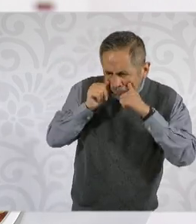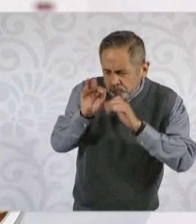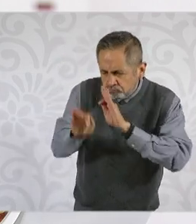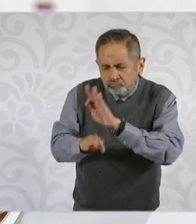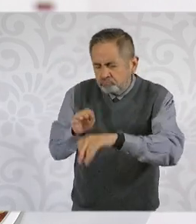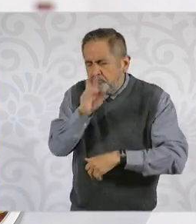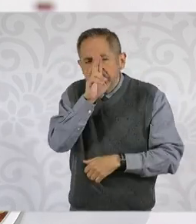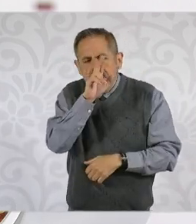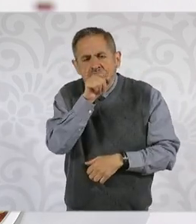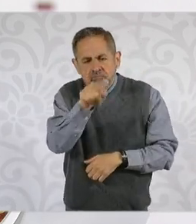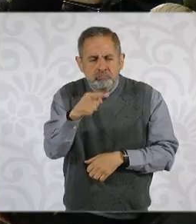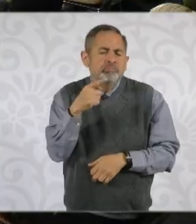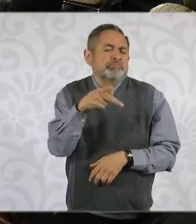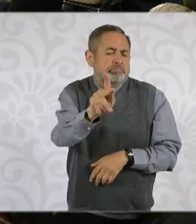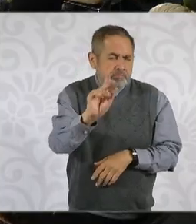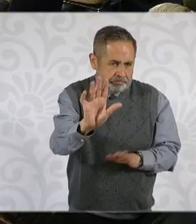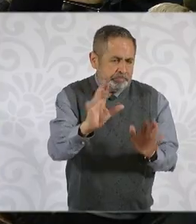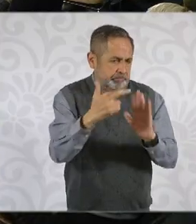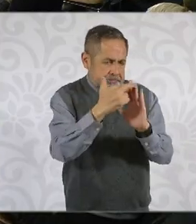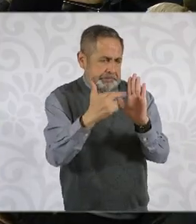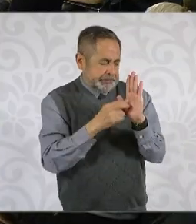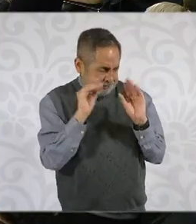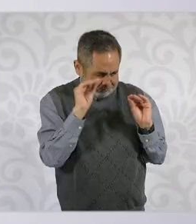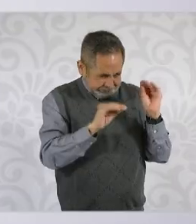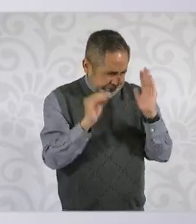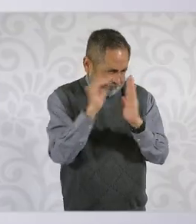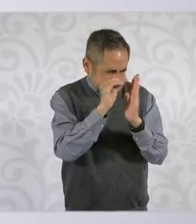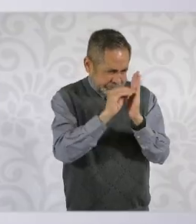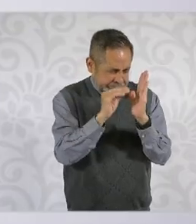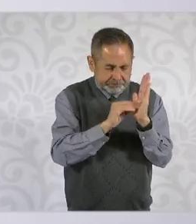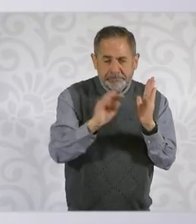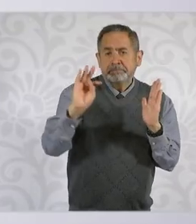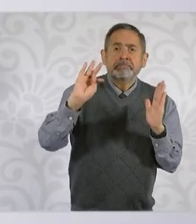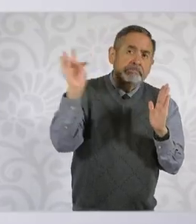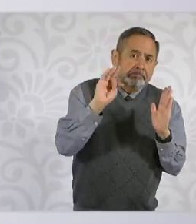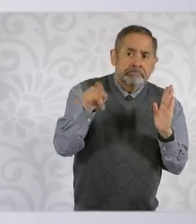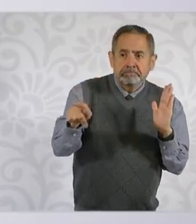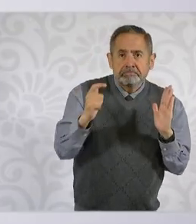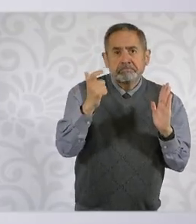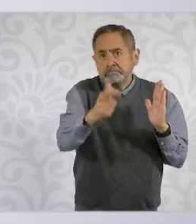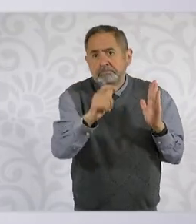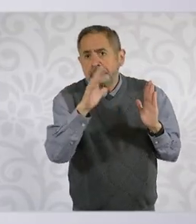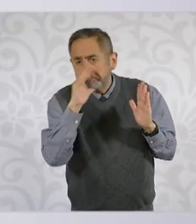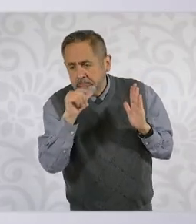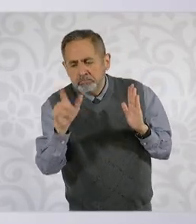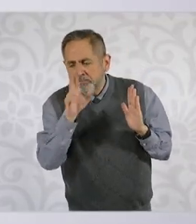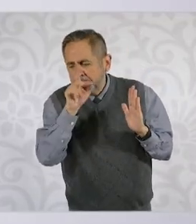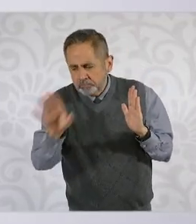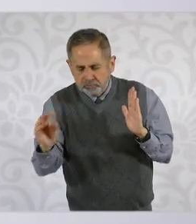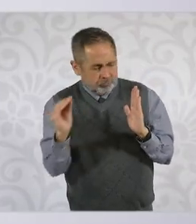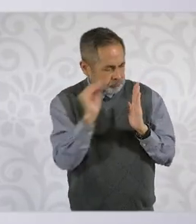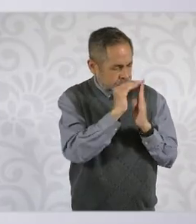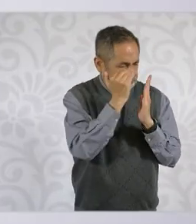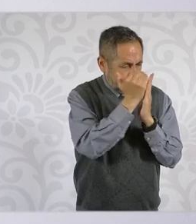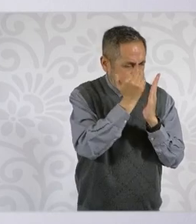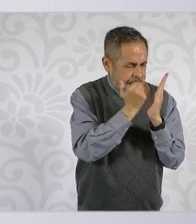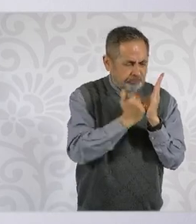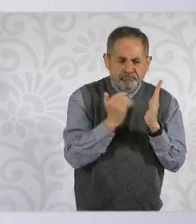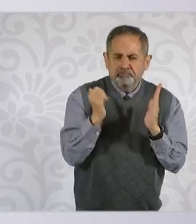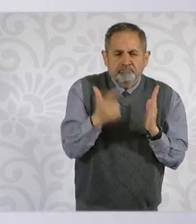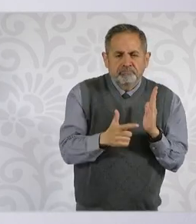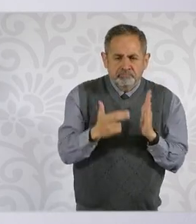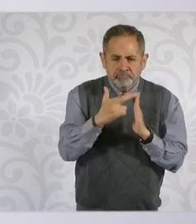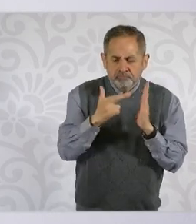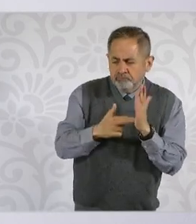esas reglas estamos y convencidos de que la gente más vulnerable es la que paga más puntual